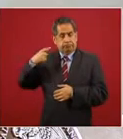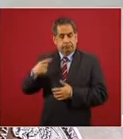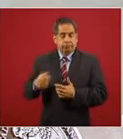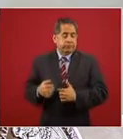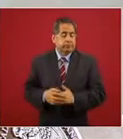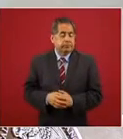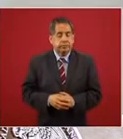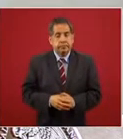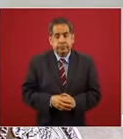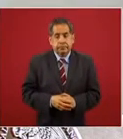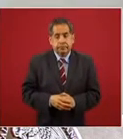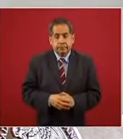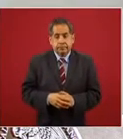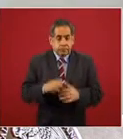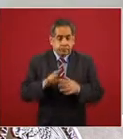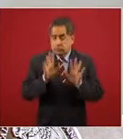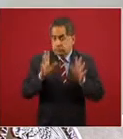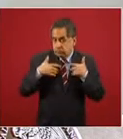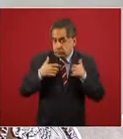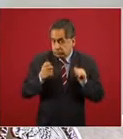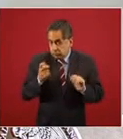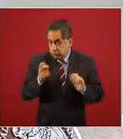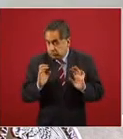de entendí